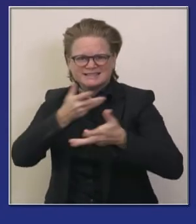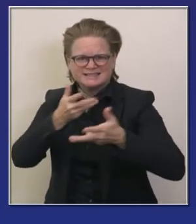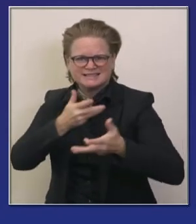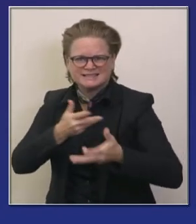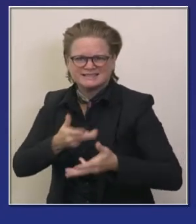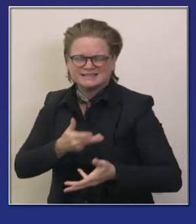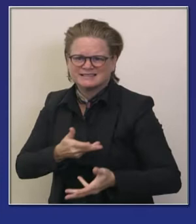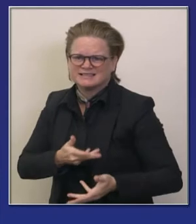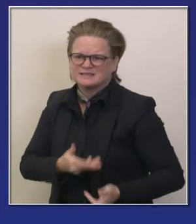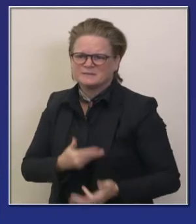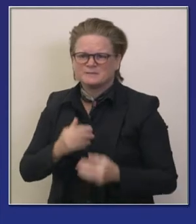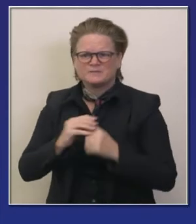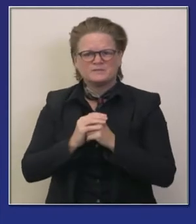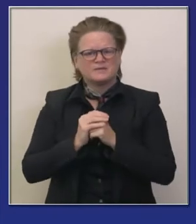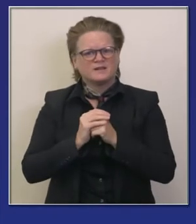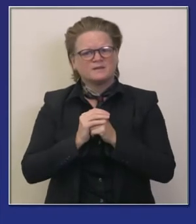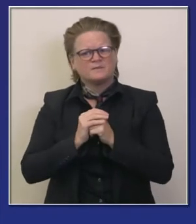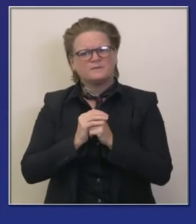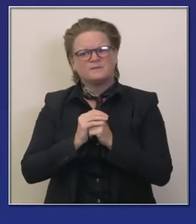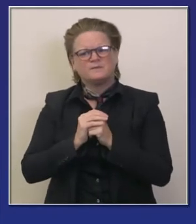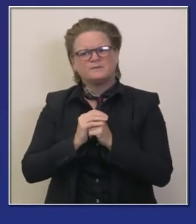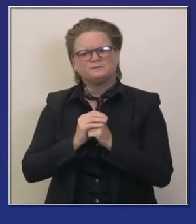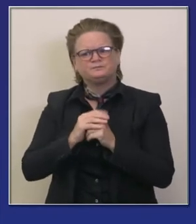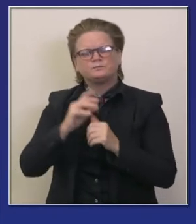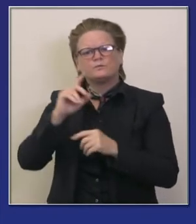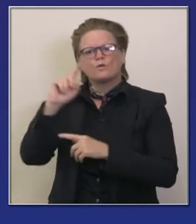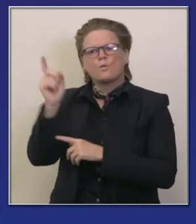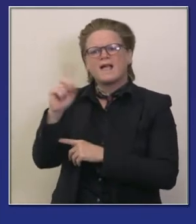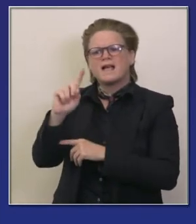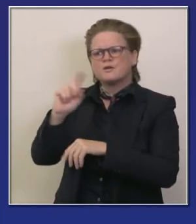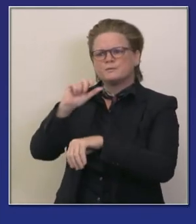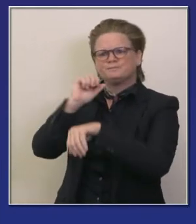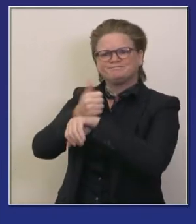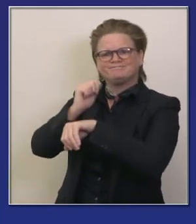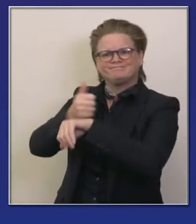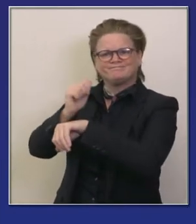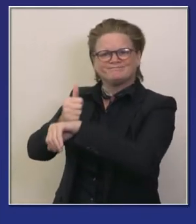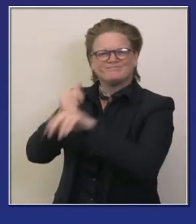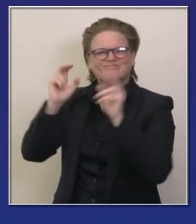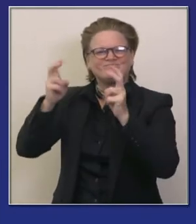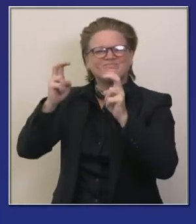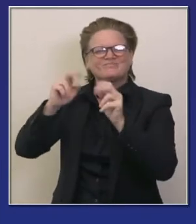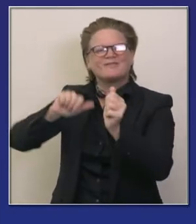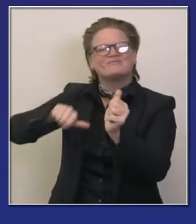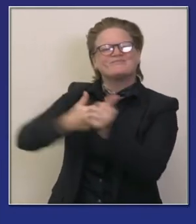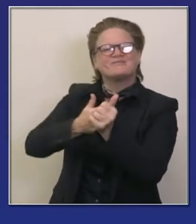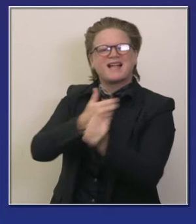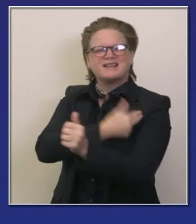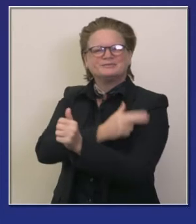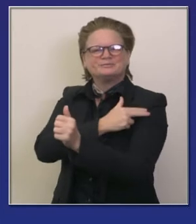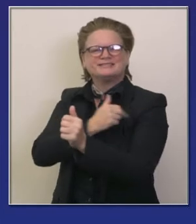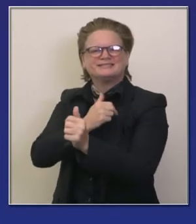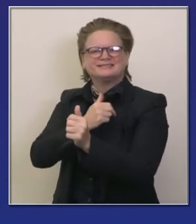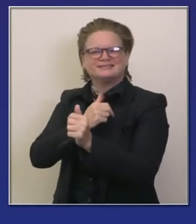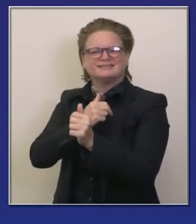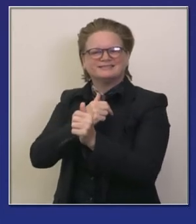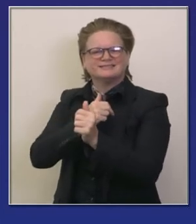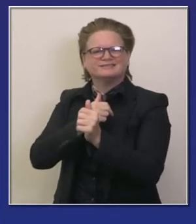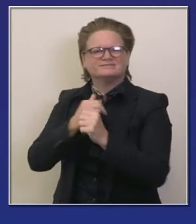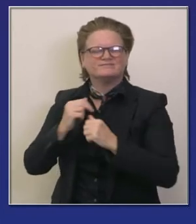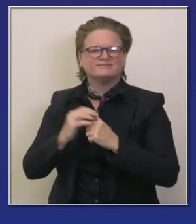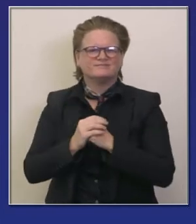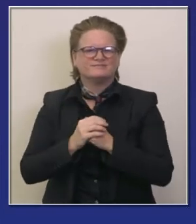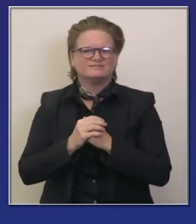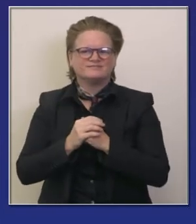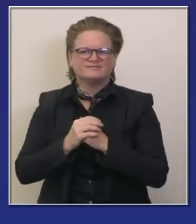una posición actual en que podemos tener un crecimiento adicional y lo más importante es el las unidades de